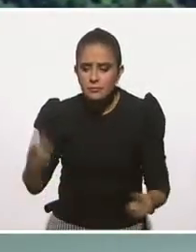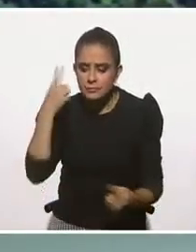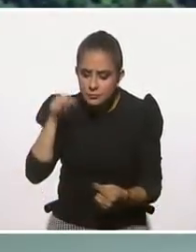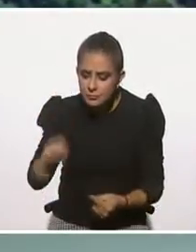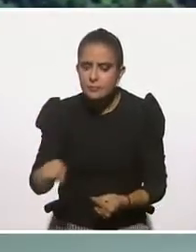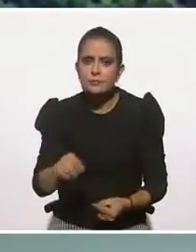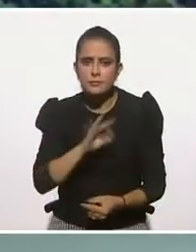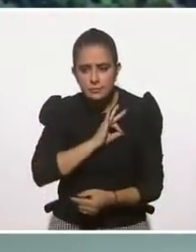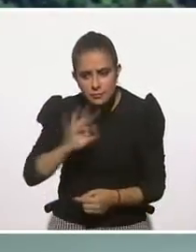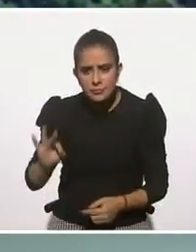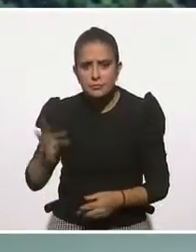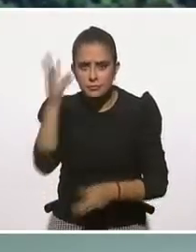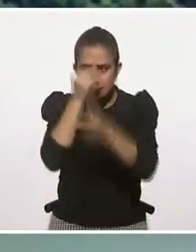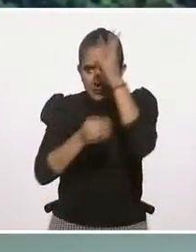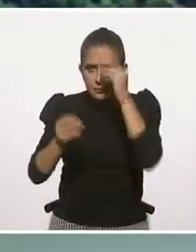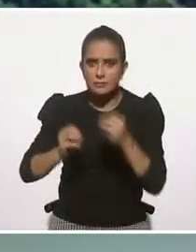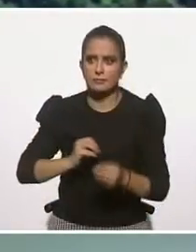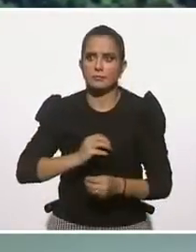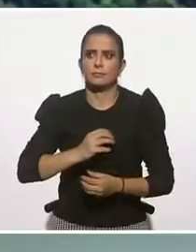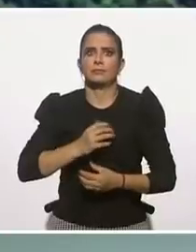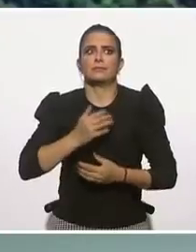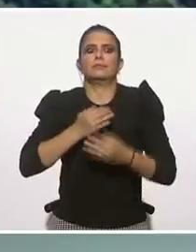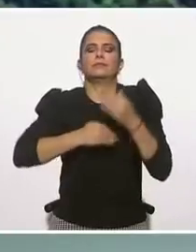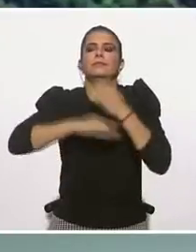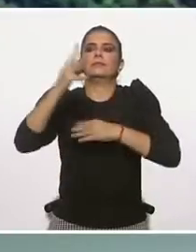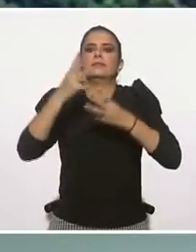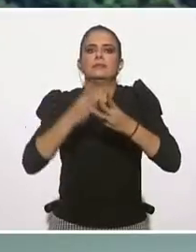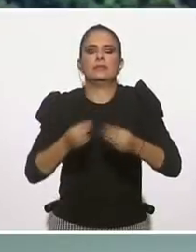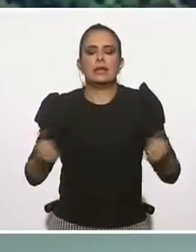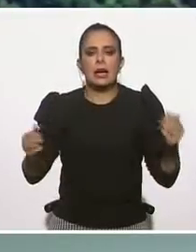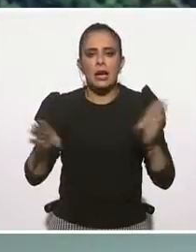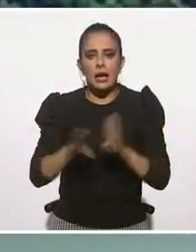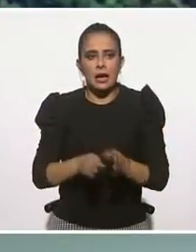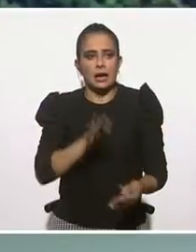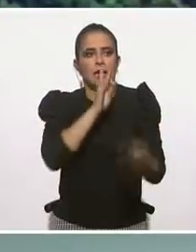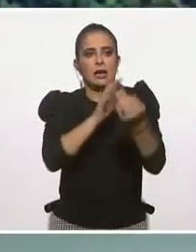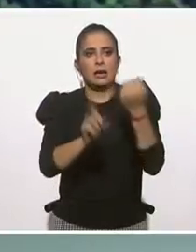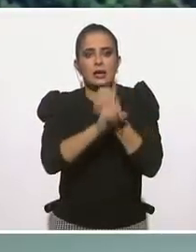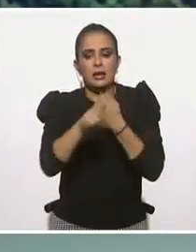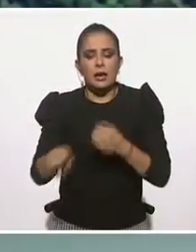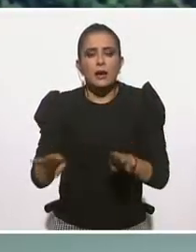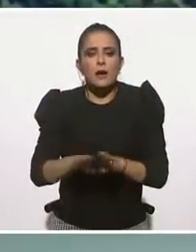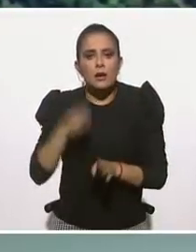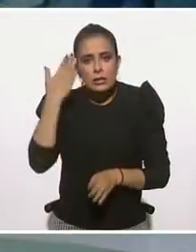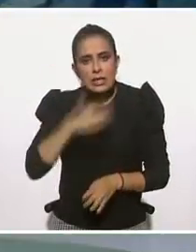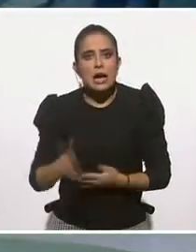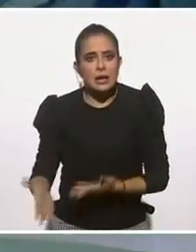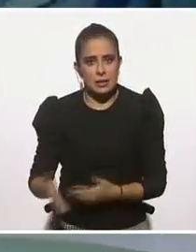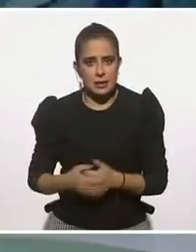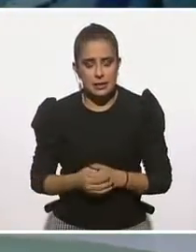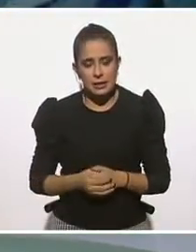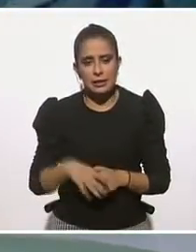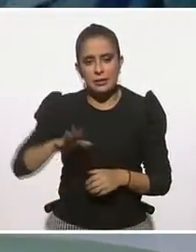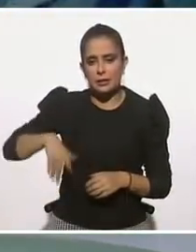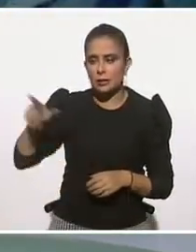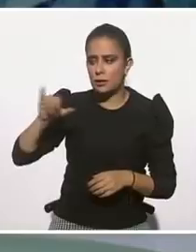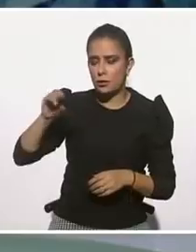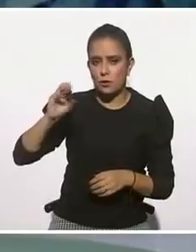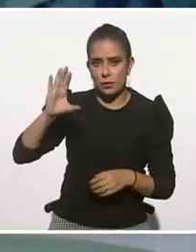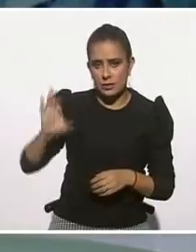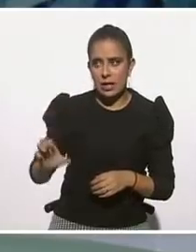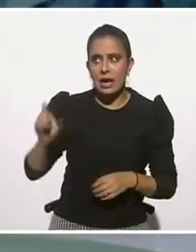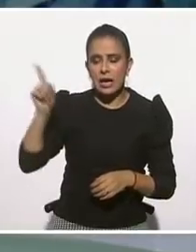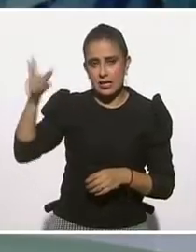que puedan ellos aprender a ser resilientes? Bueno, yo considero que esto que comenta Joyce es muy